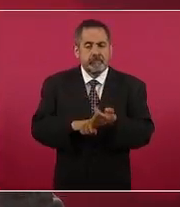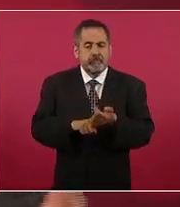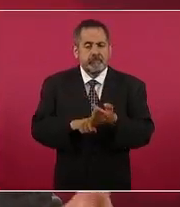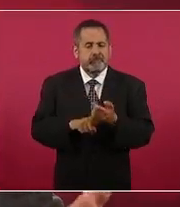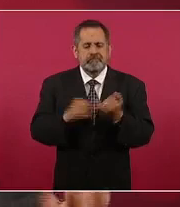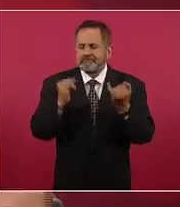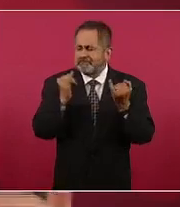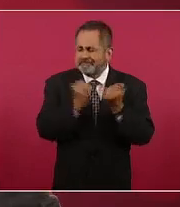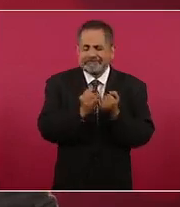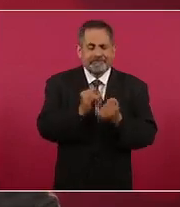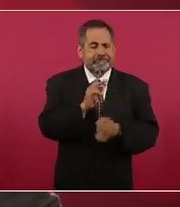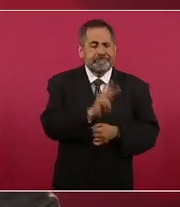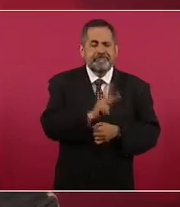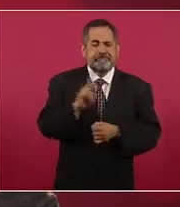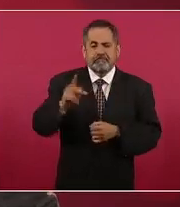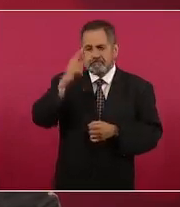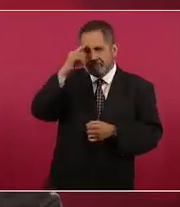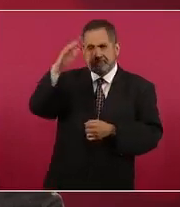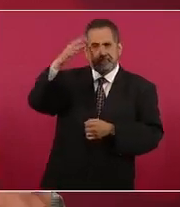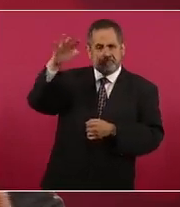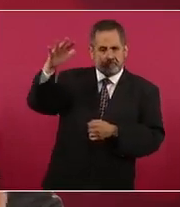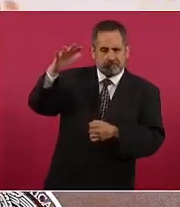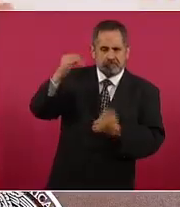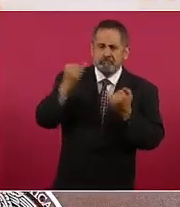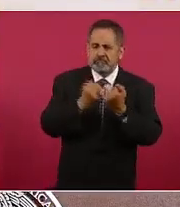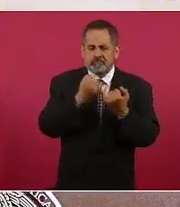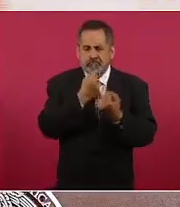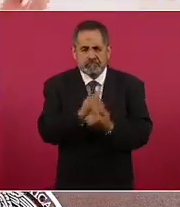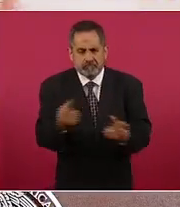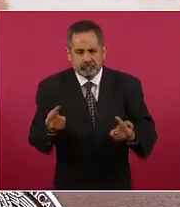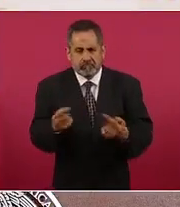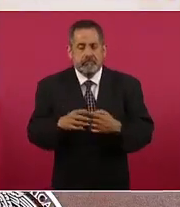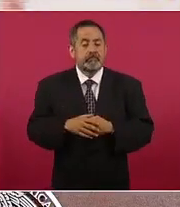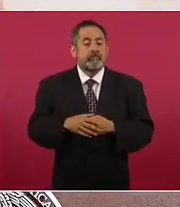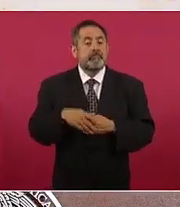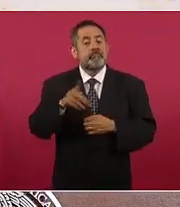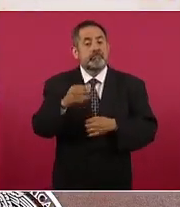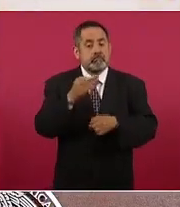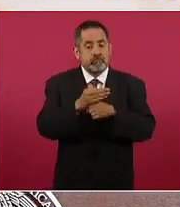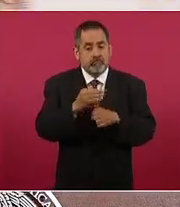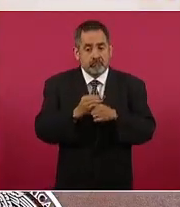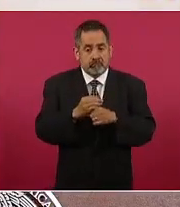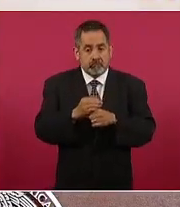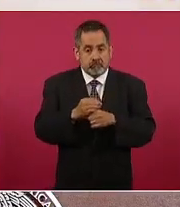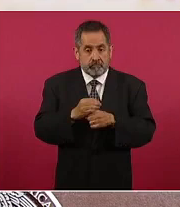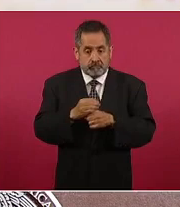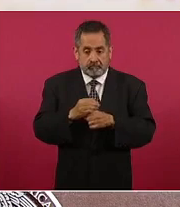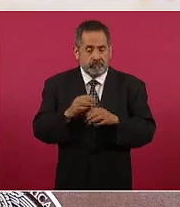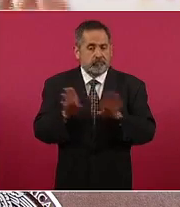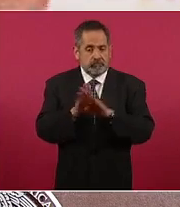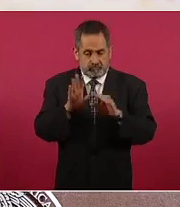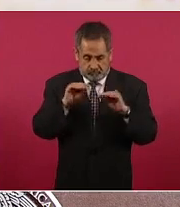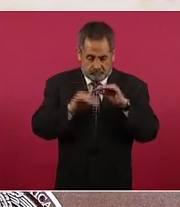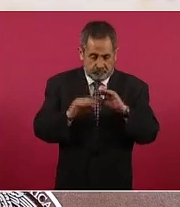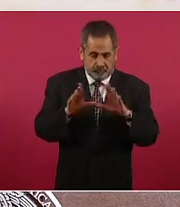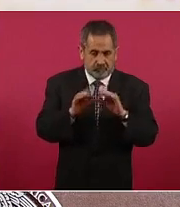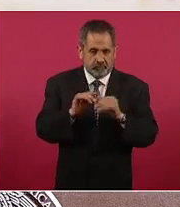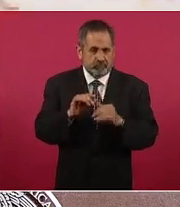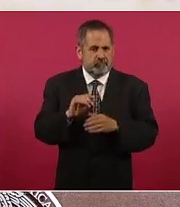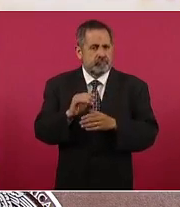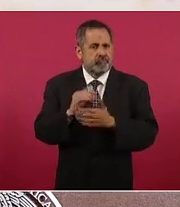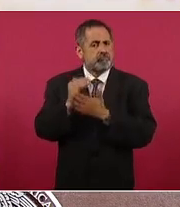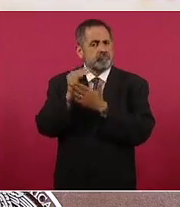idéntico al de la vacuna de adultos pero la forma en que está presentada la concentración es menor